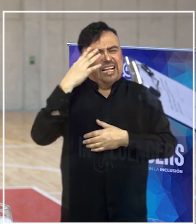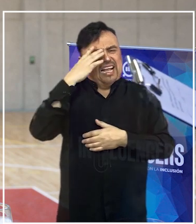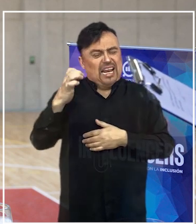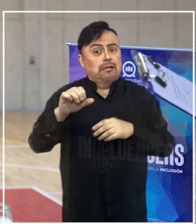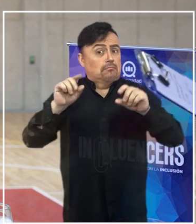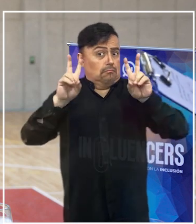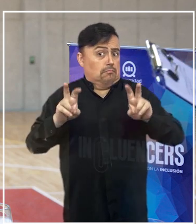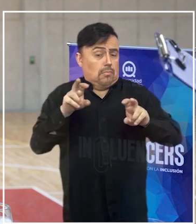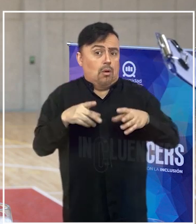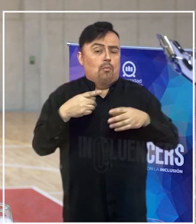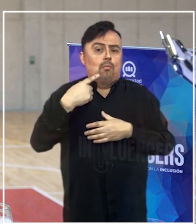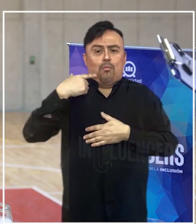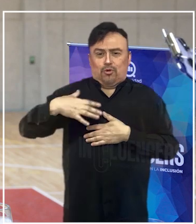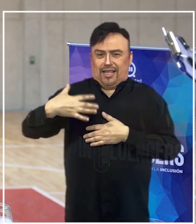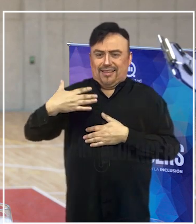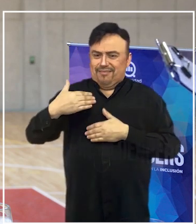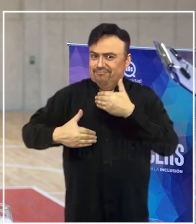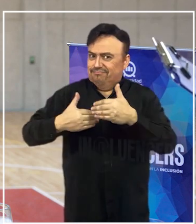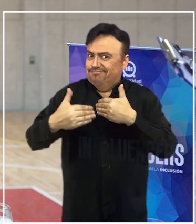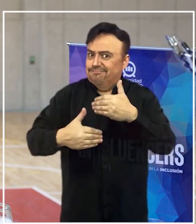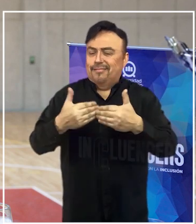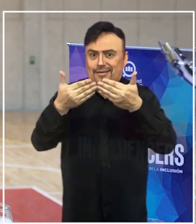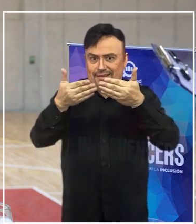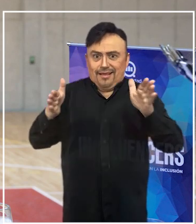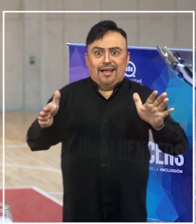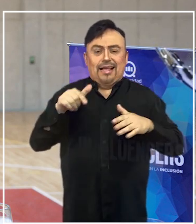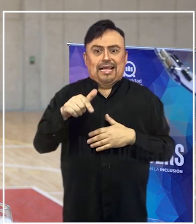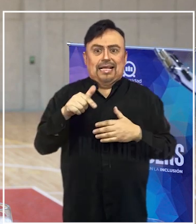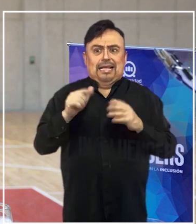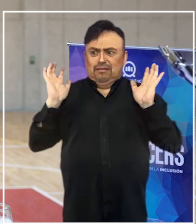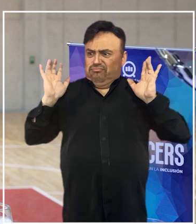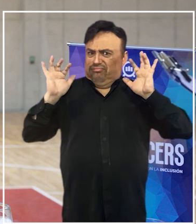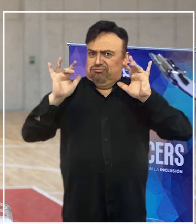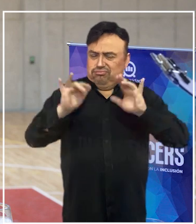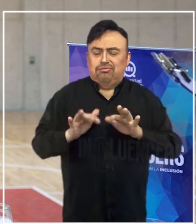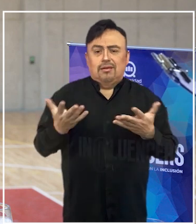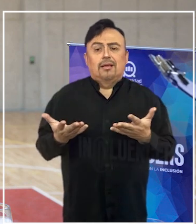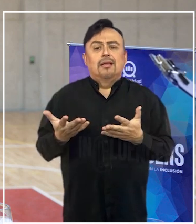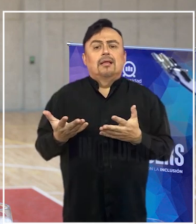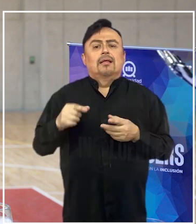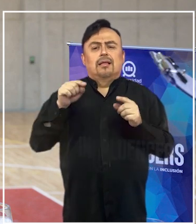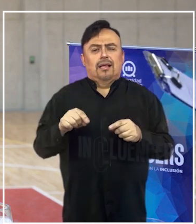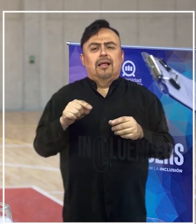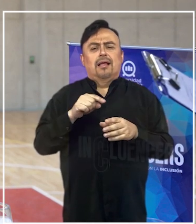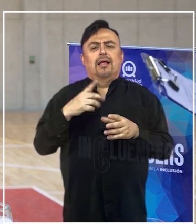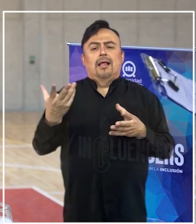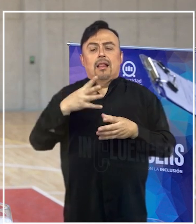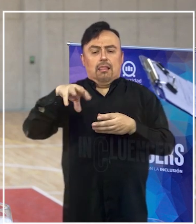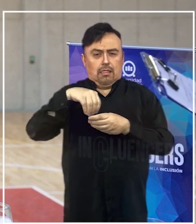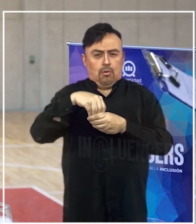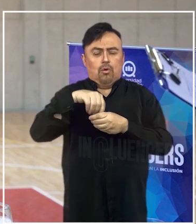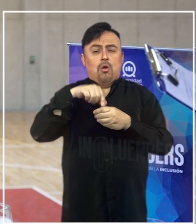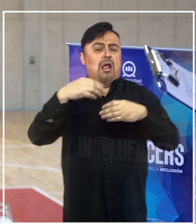es un tema muy significativo, muy relevante y que en los megaeventos ha estado muy presente, incluido el deporte convencional.